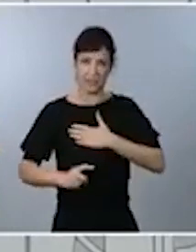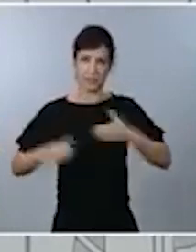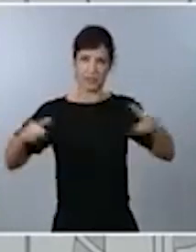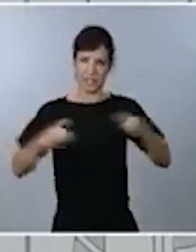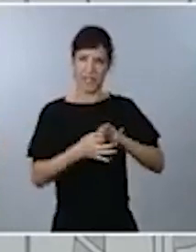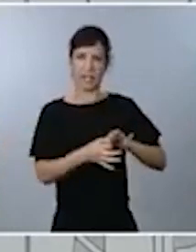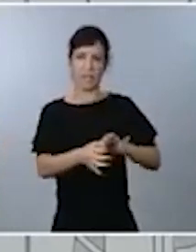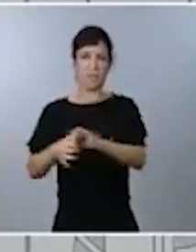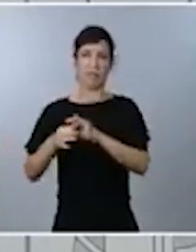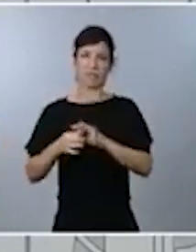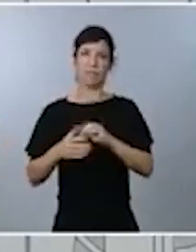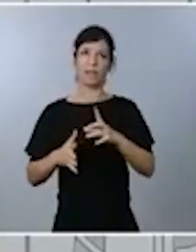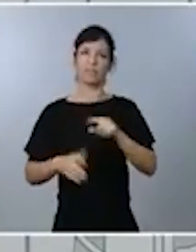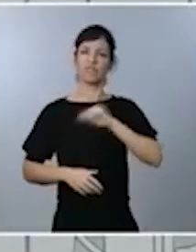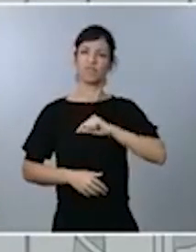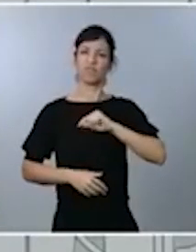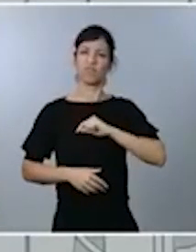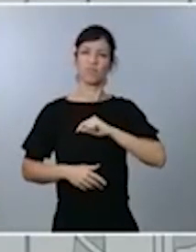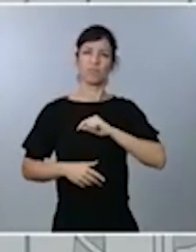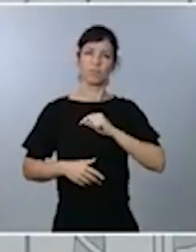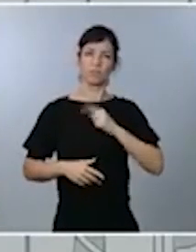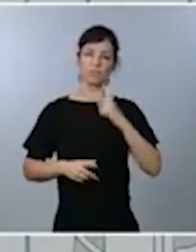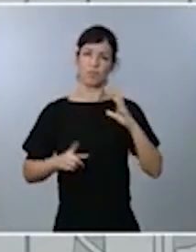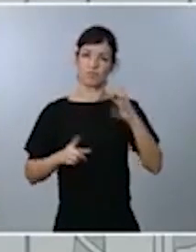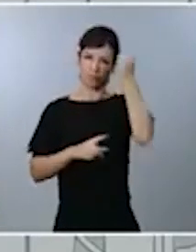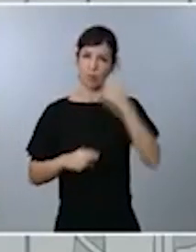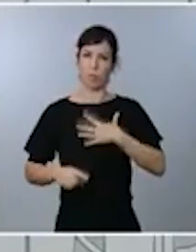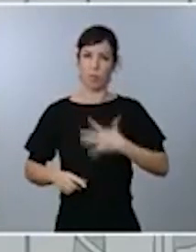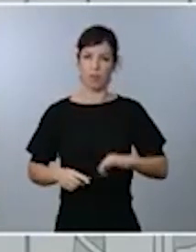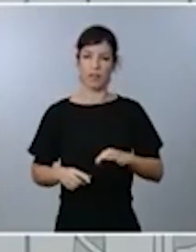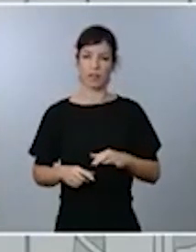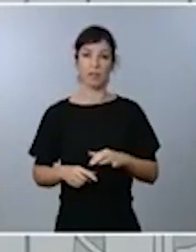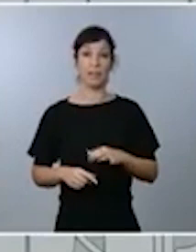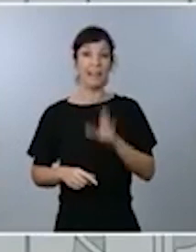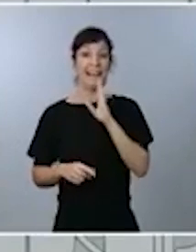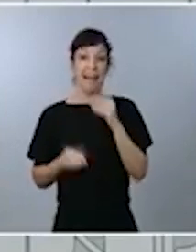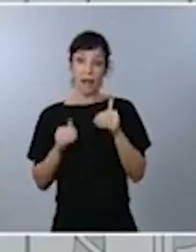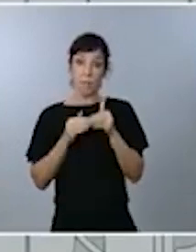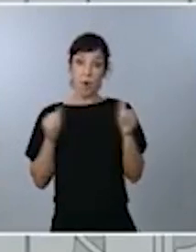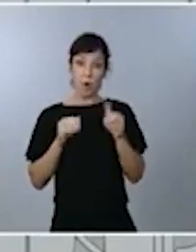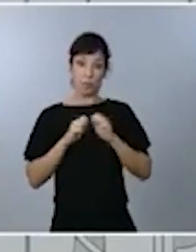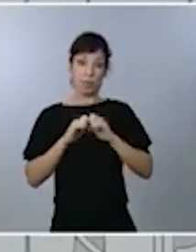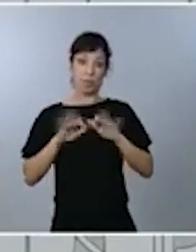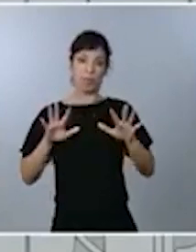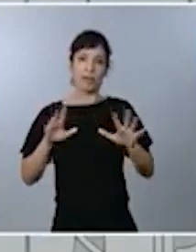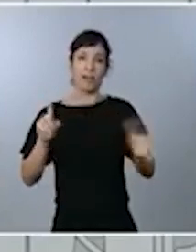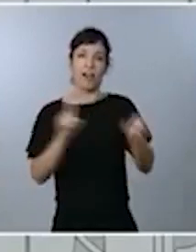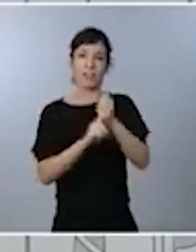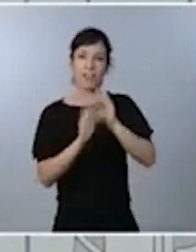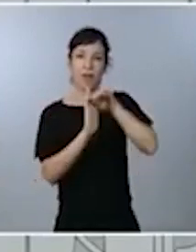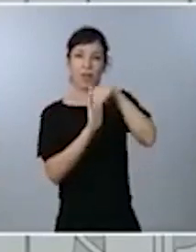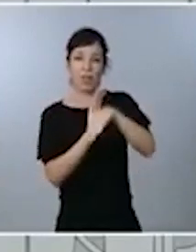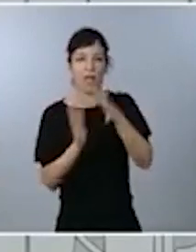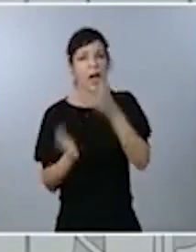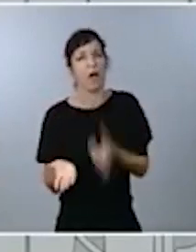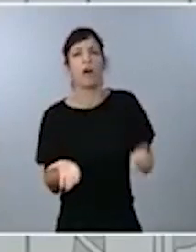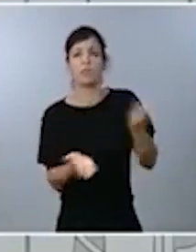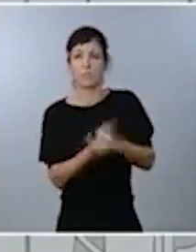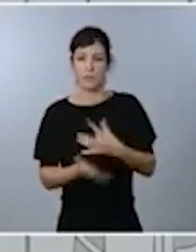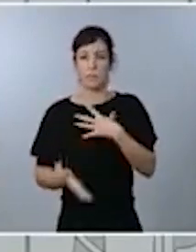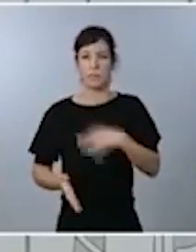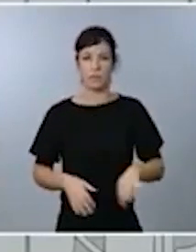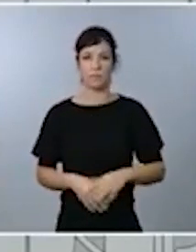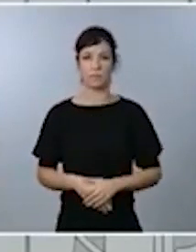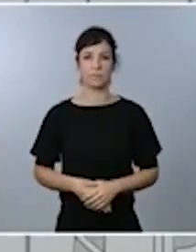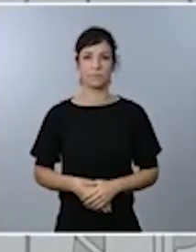victoria. Insisto, lo hicimos en la primera ola y lo podemos volver a lograr. Para conseguirlo se requiere la movilización